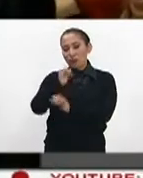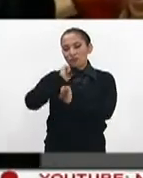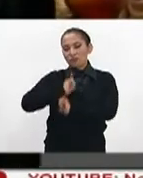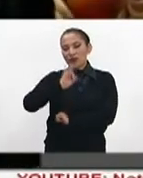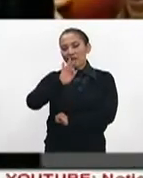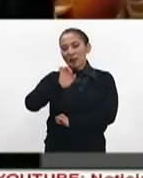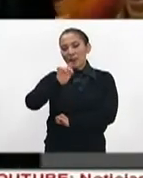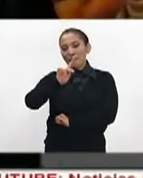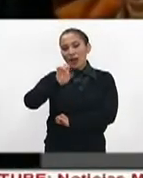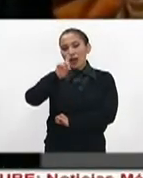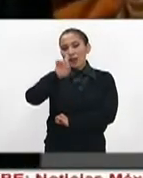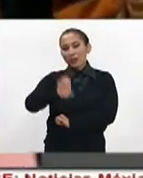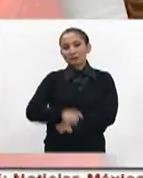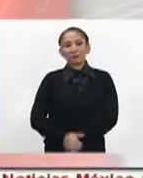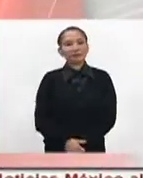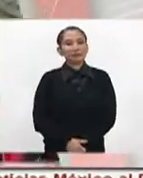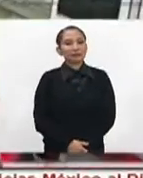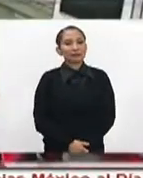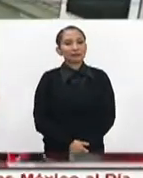titular de la FEPADE.